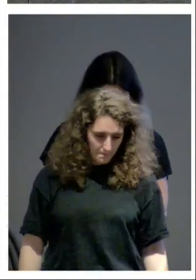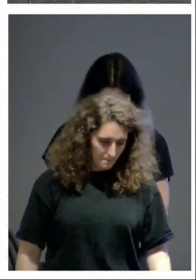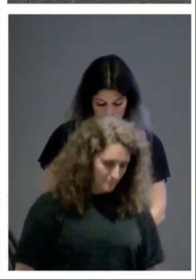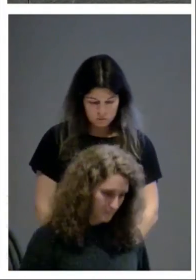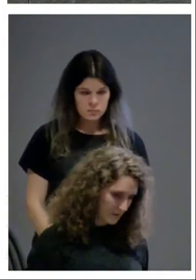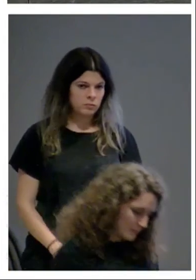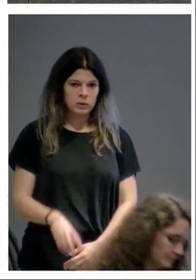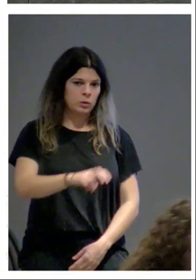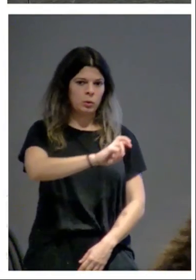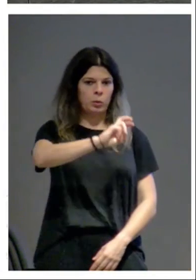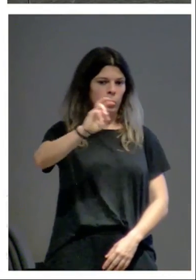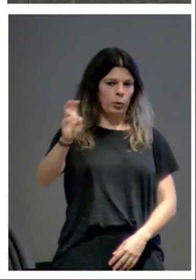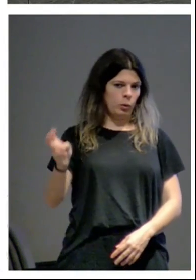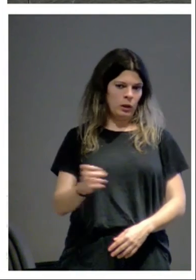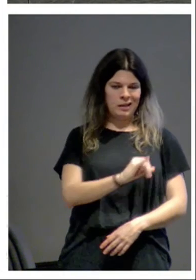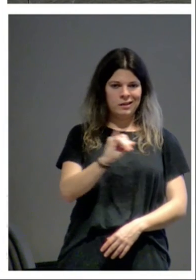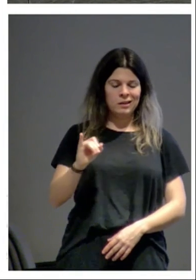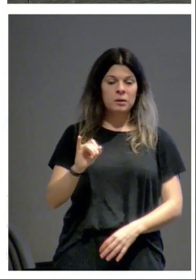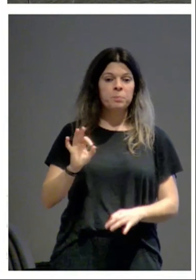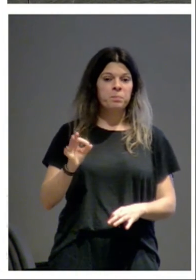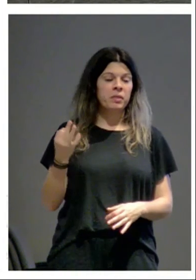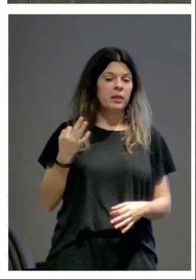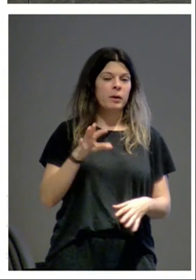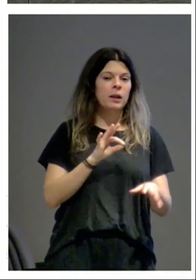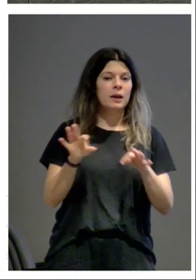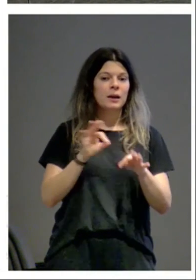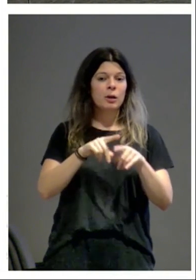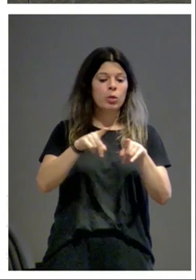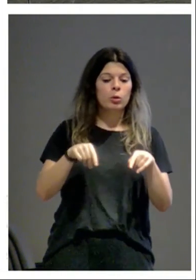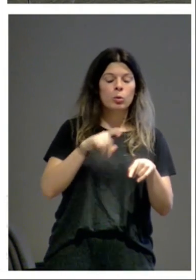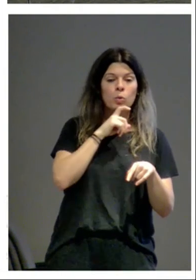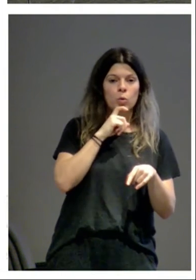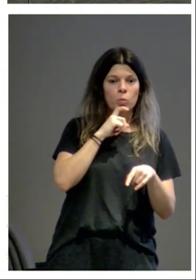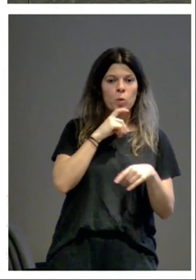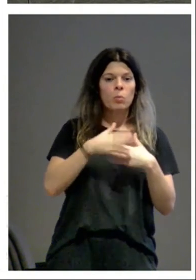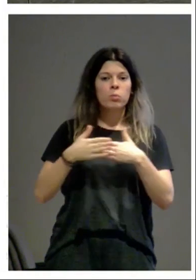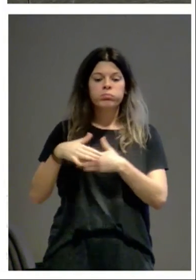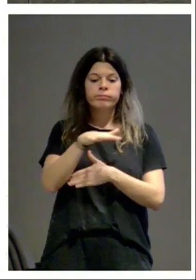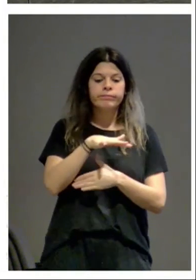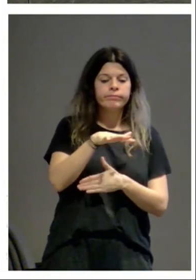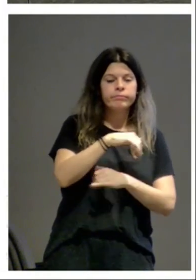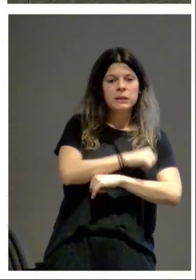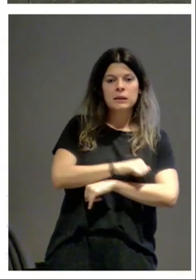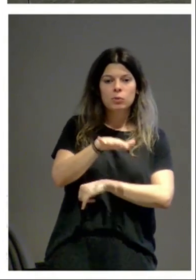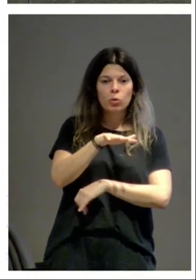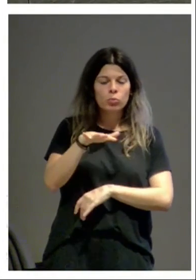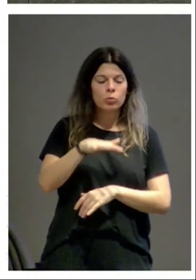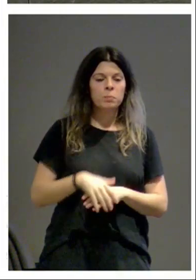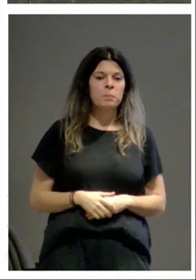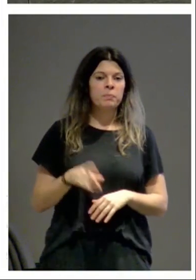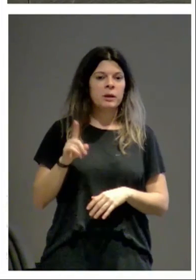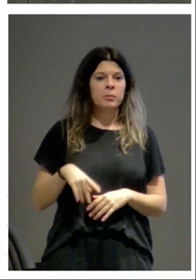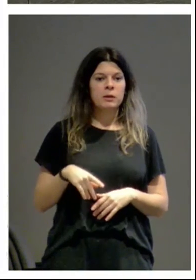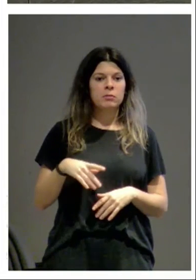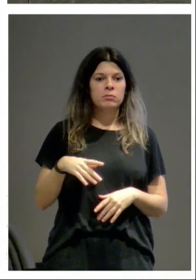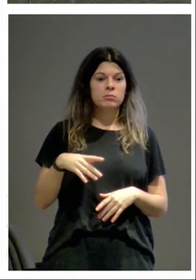las variantes en las que no me puedo detener tienen que decidir cómo se va a circular dónde estarán las puertas dónde estarán las ventanas tienen que decidir